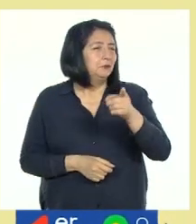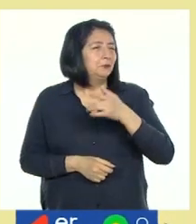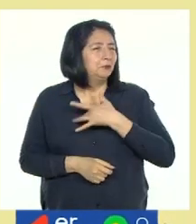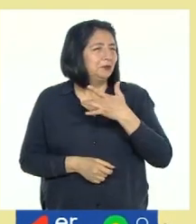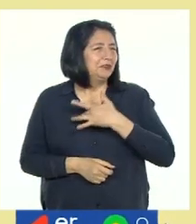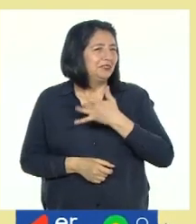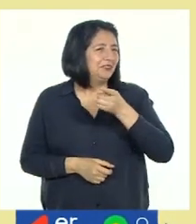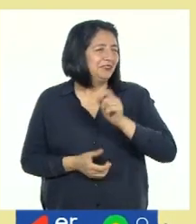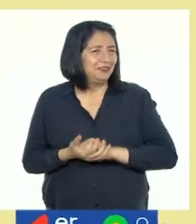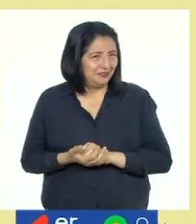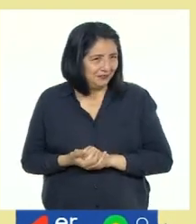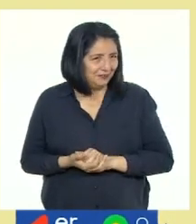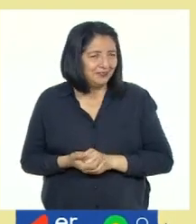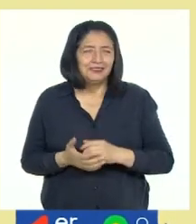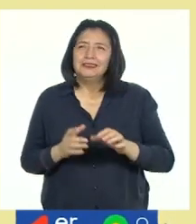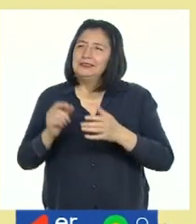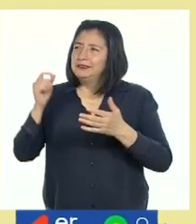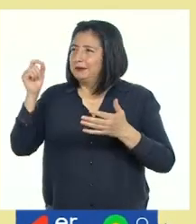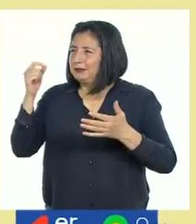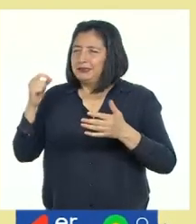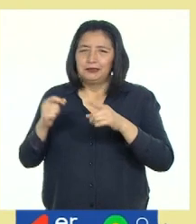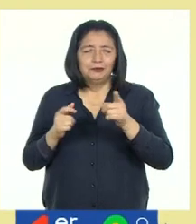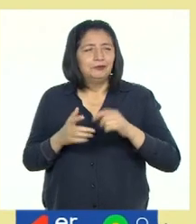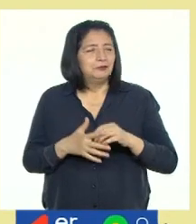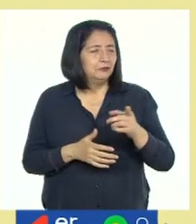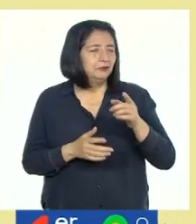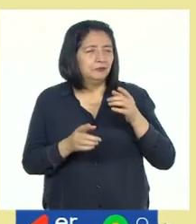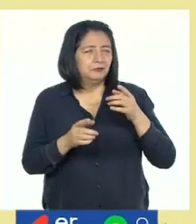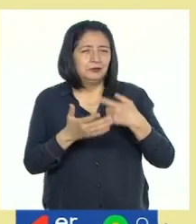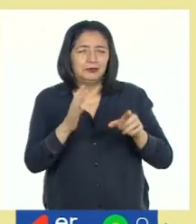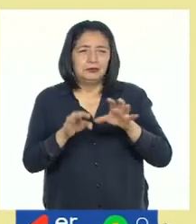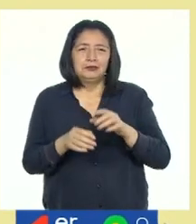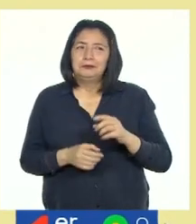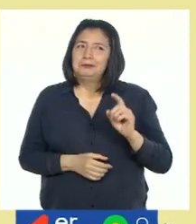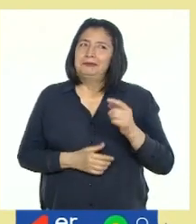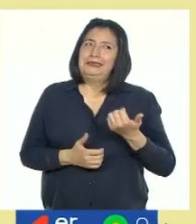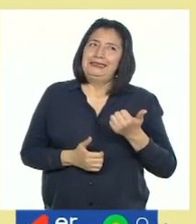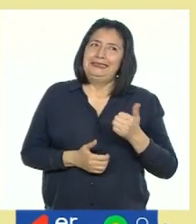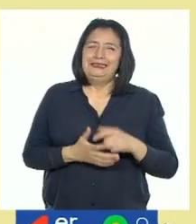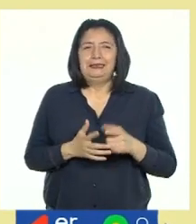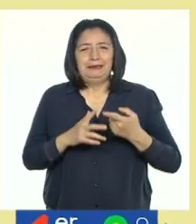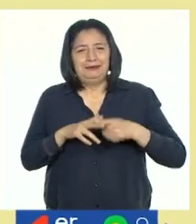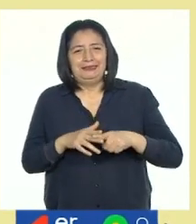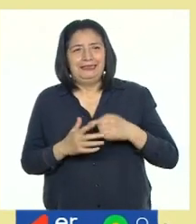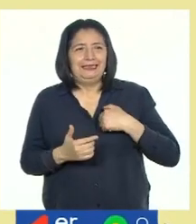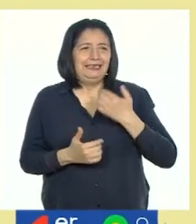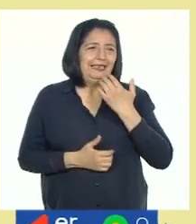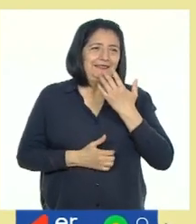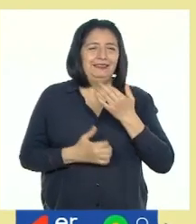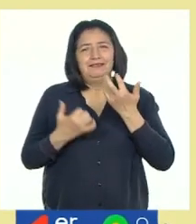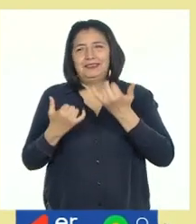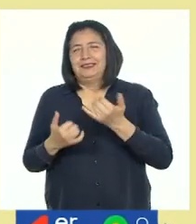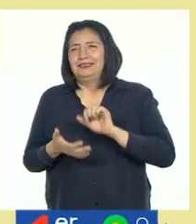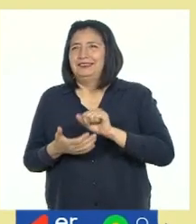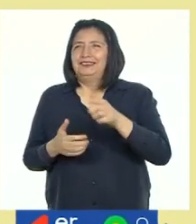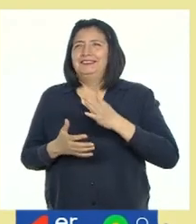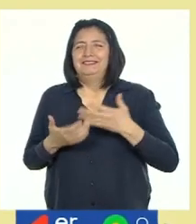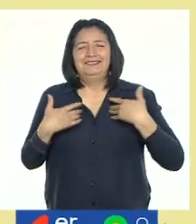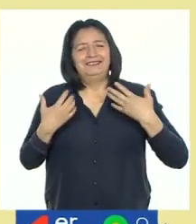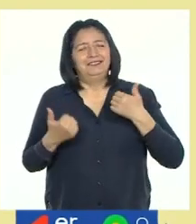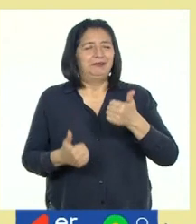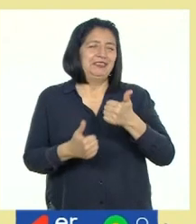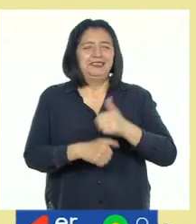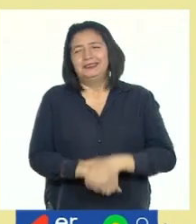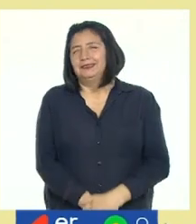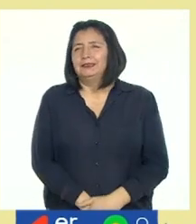sentiste revisando tu reto? Bien. Al comienzo un poco nervioso, pero ahora estoy súper